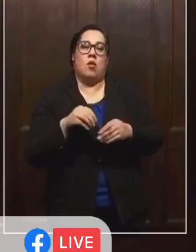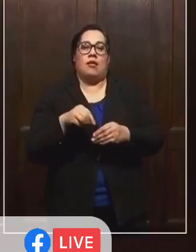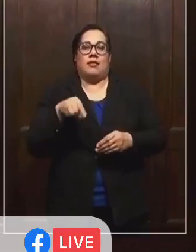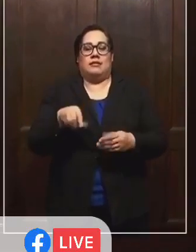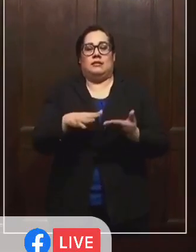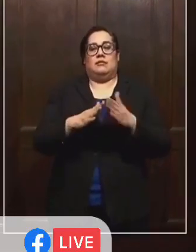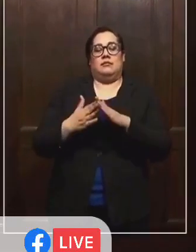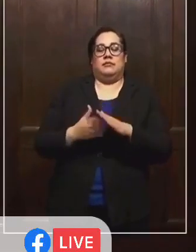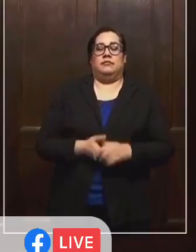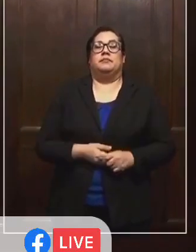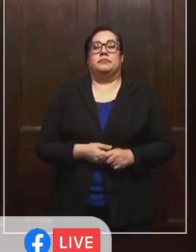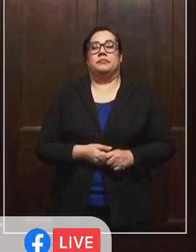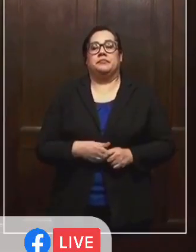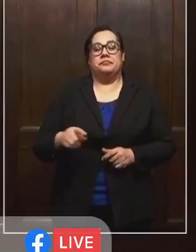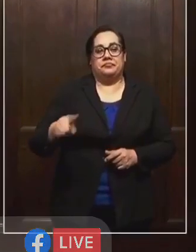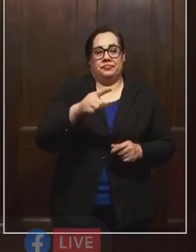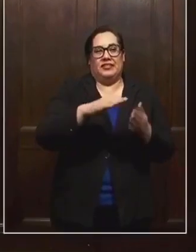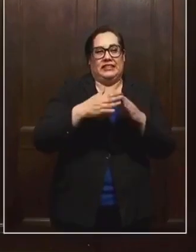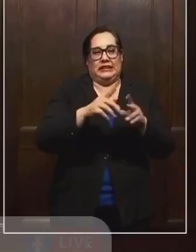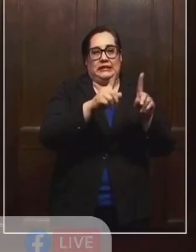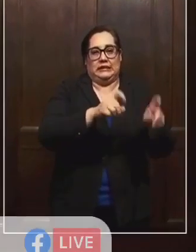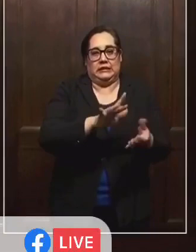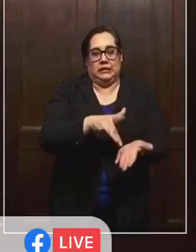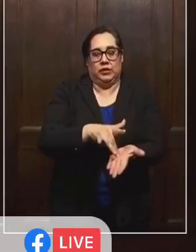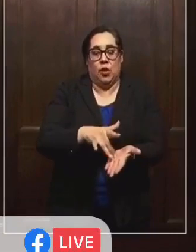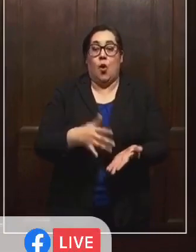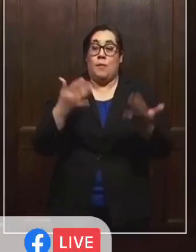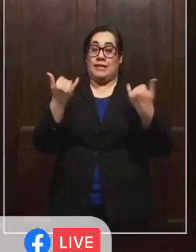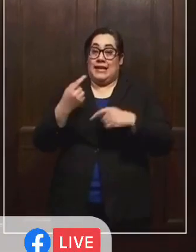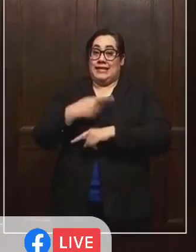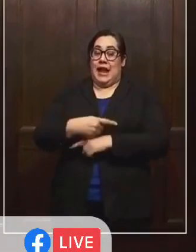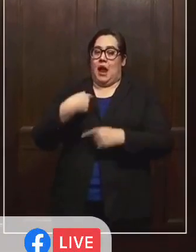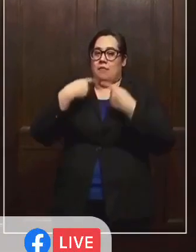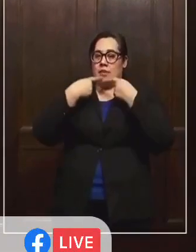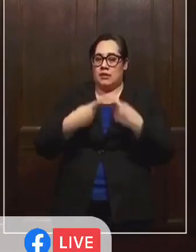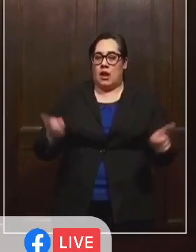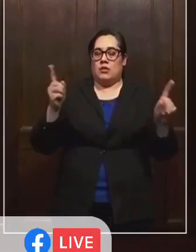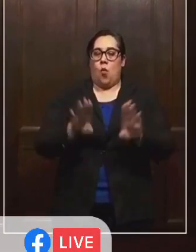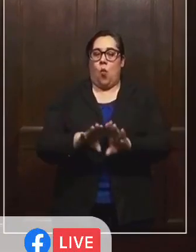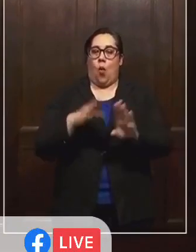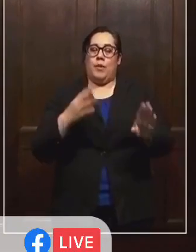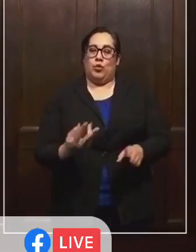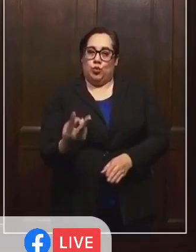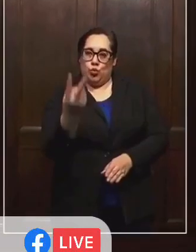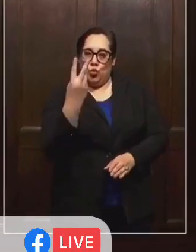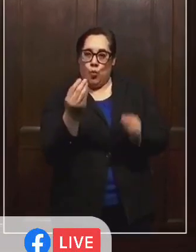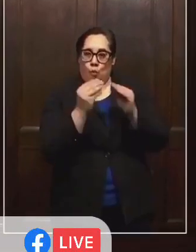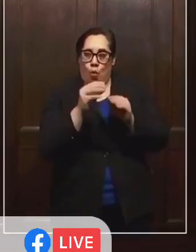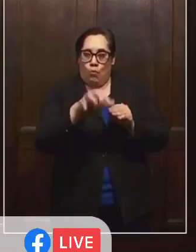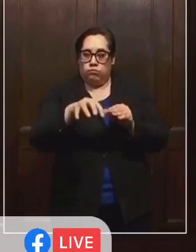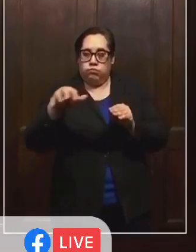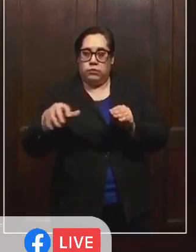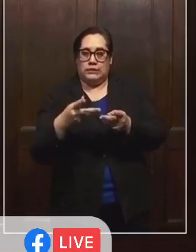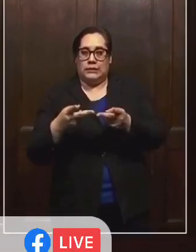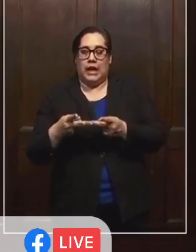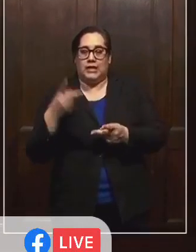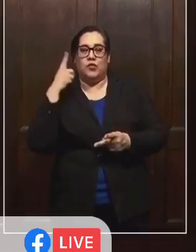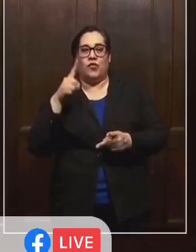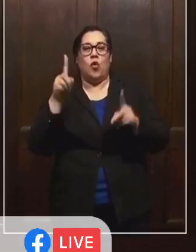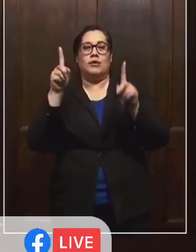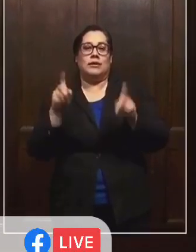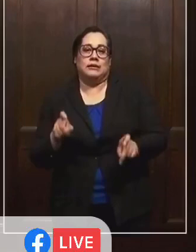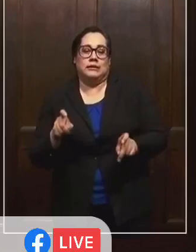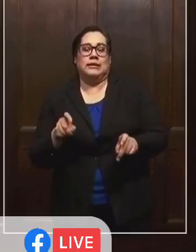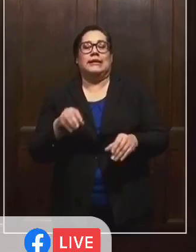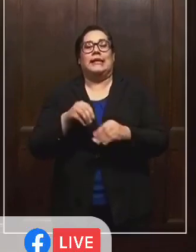sitios. Y hoy estoy anunciando la apertura de dos sitios adicionales para pruebas,